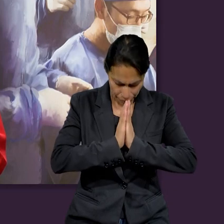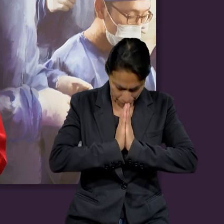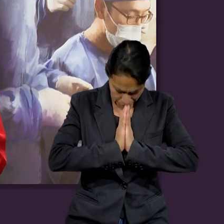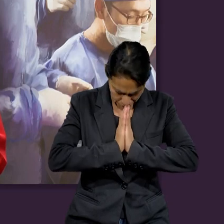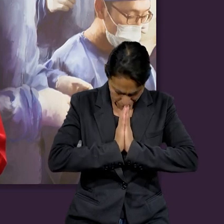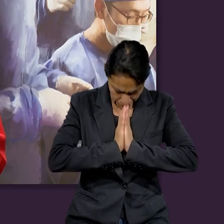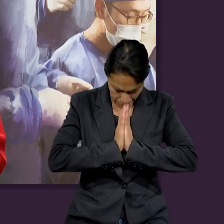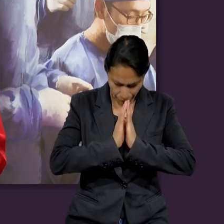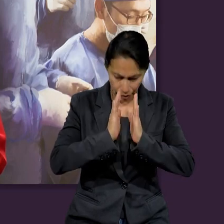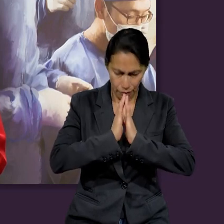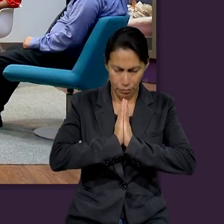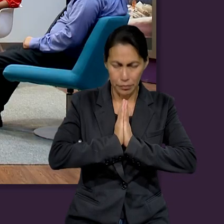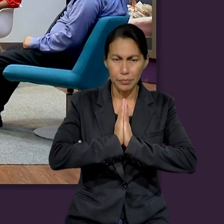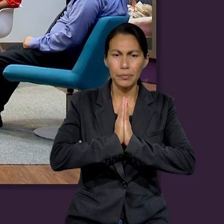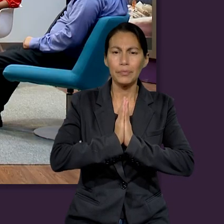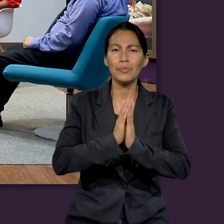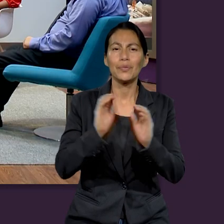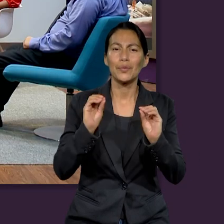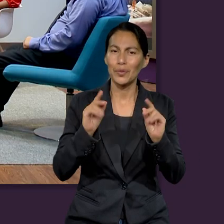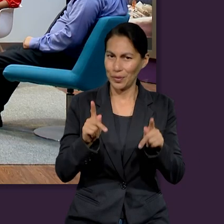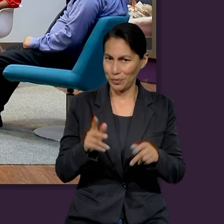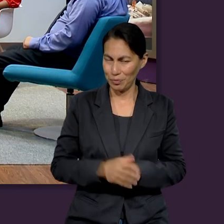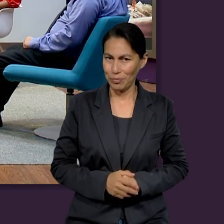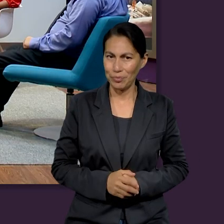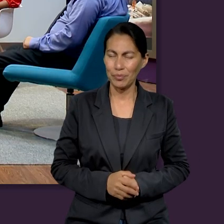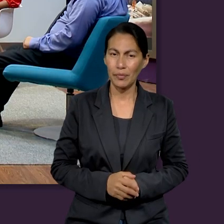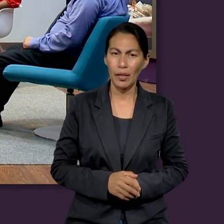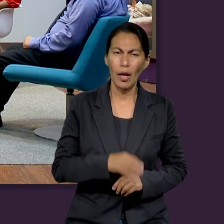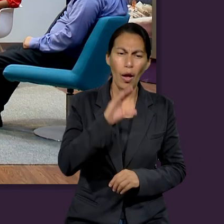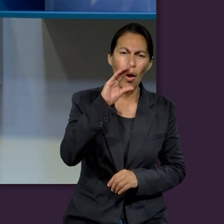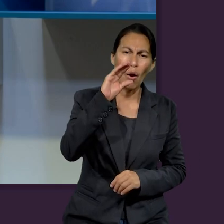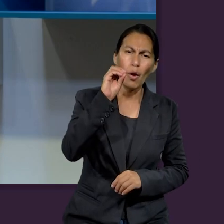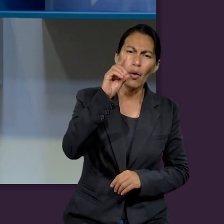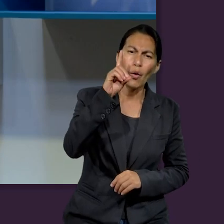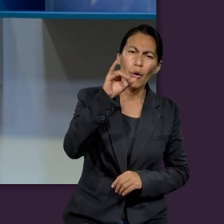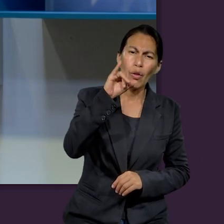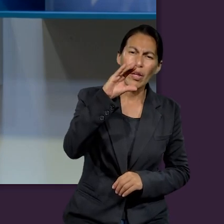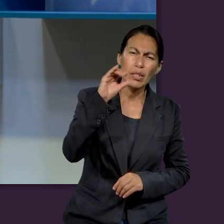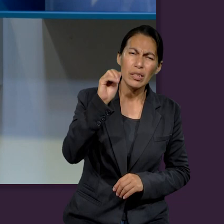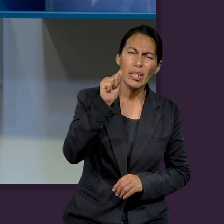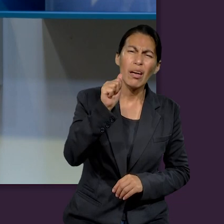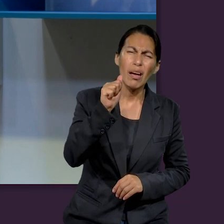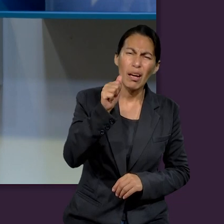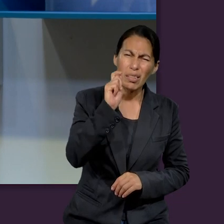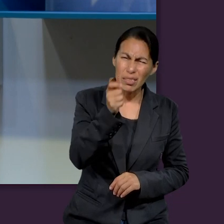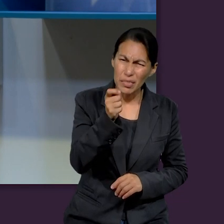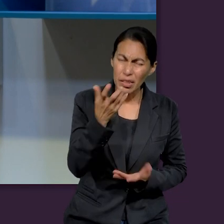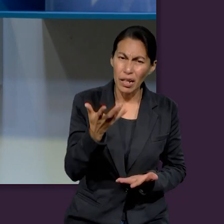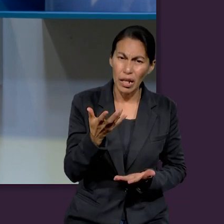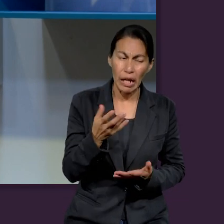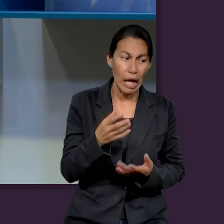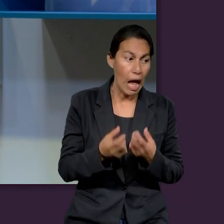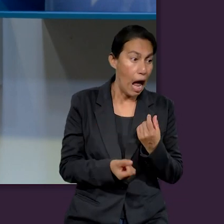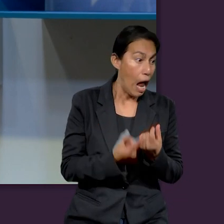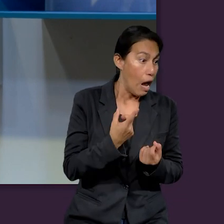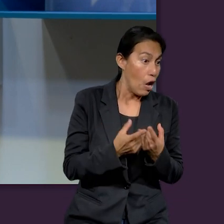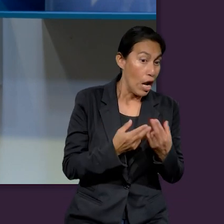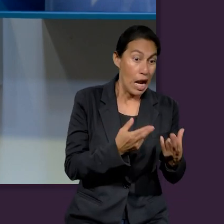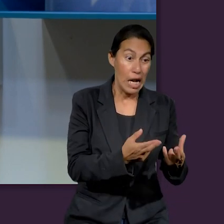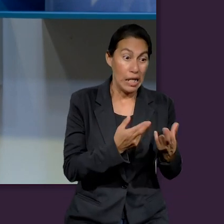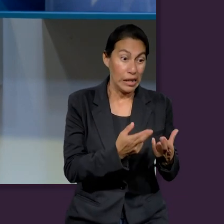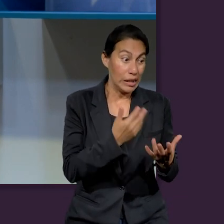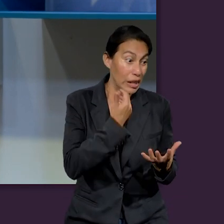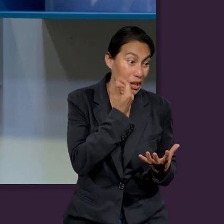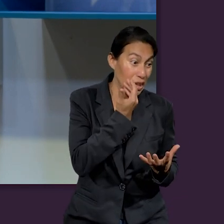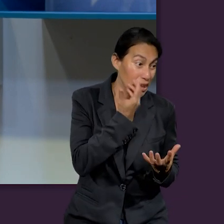ocasión. Amén. Amén. Amén. Ok. La codicia se define como un deseo excesivo